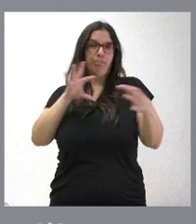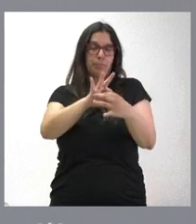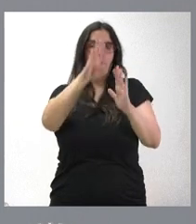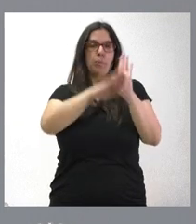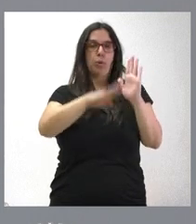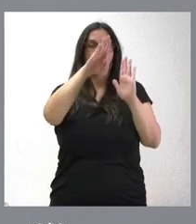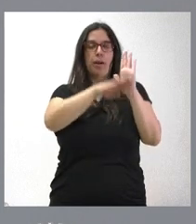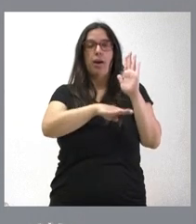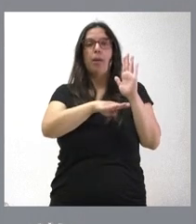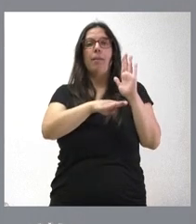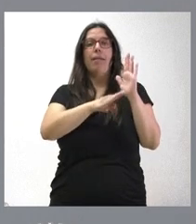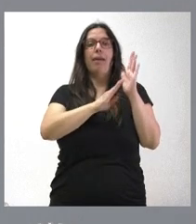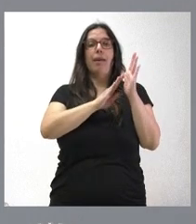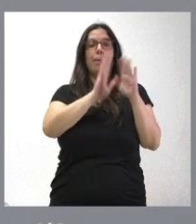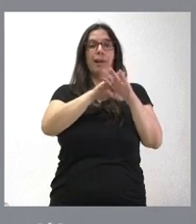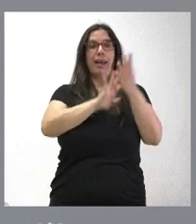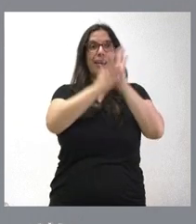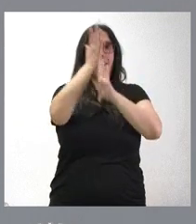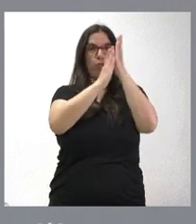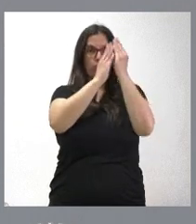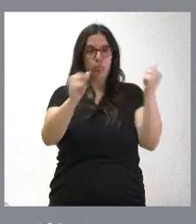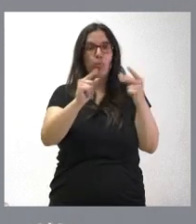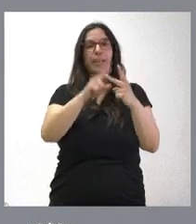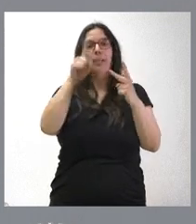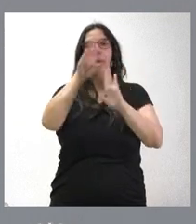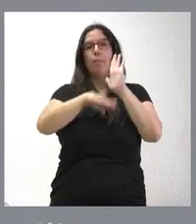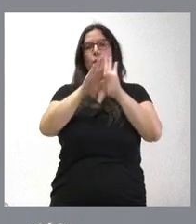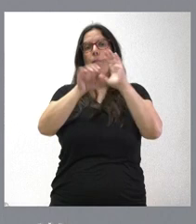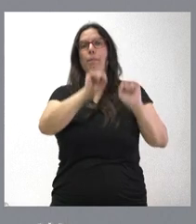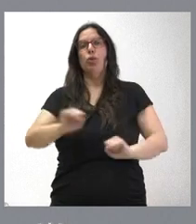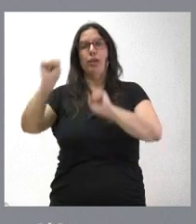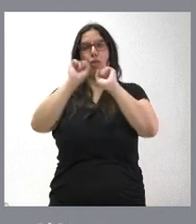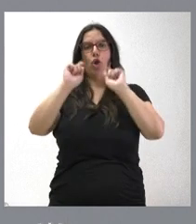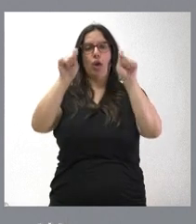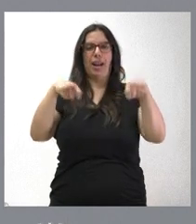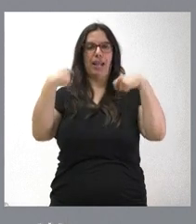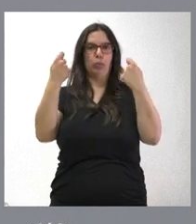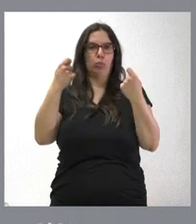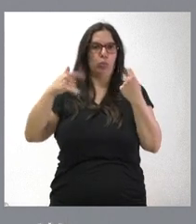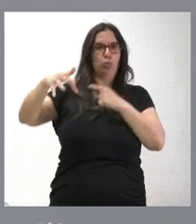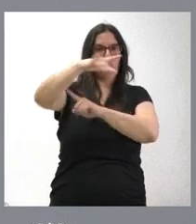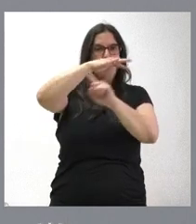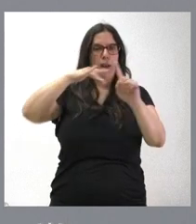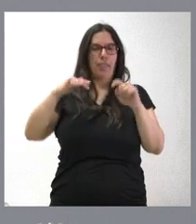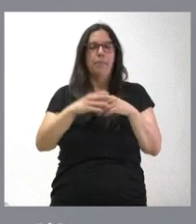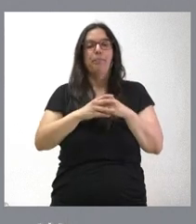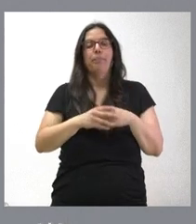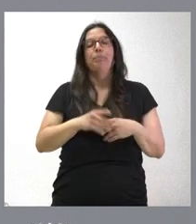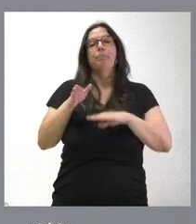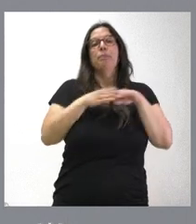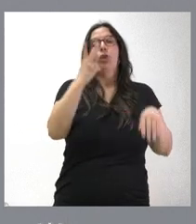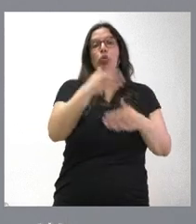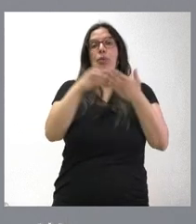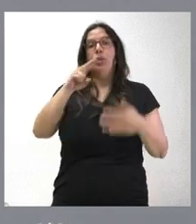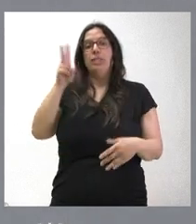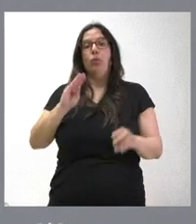de extinción de incendios y al programa de protección de la naturaleza en su sentido más amplio. Dos millones de euros es